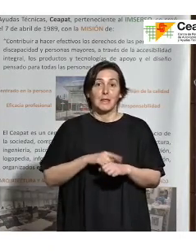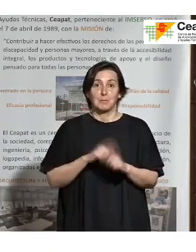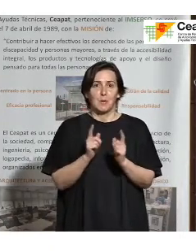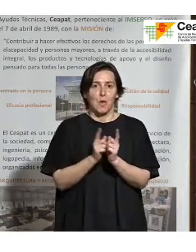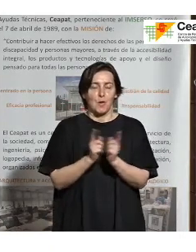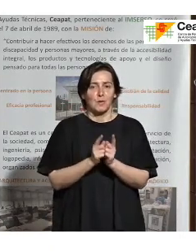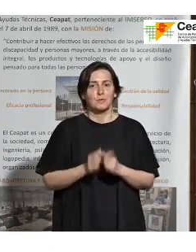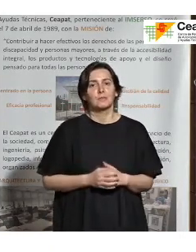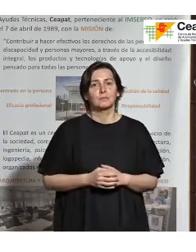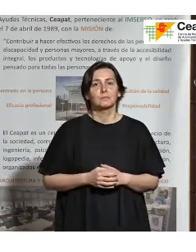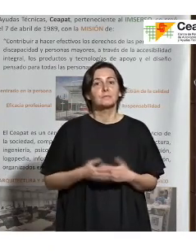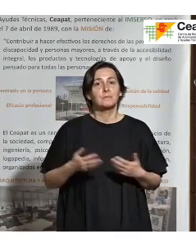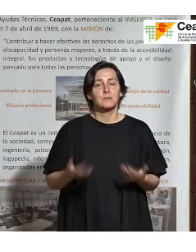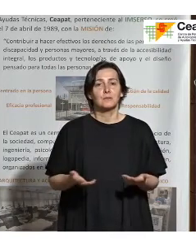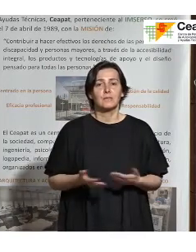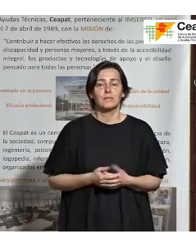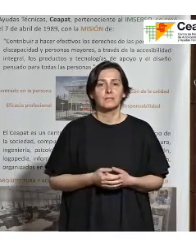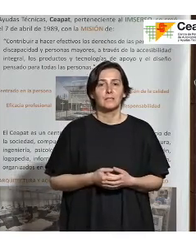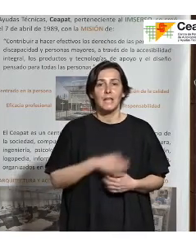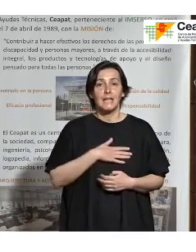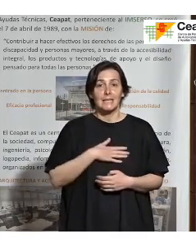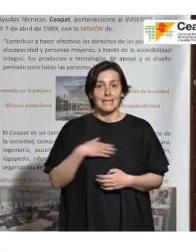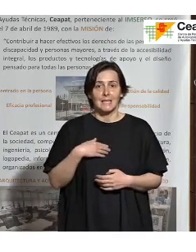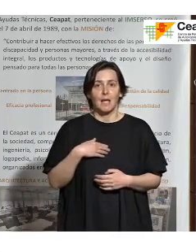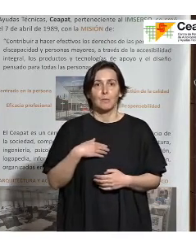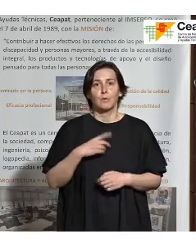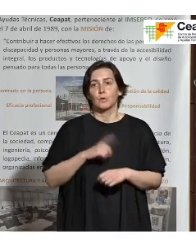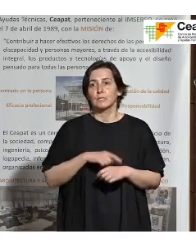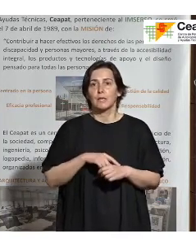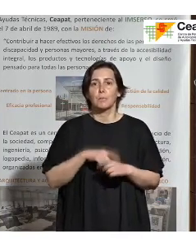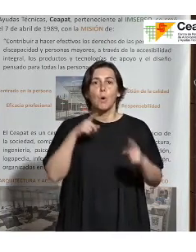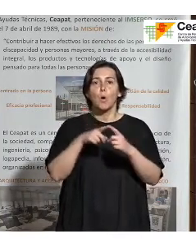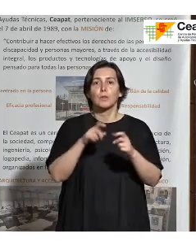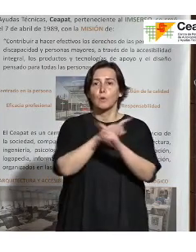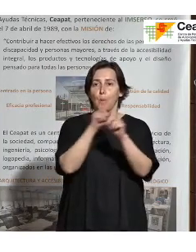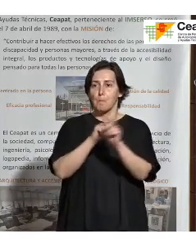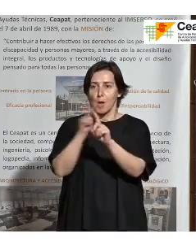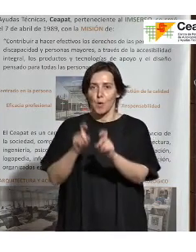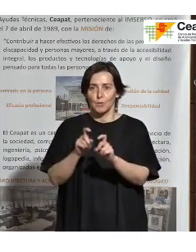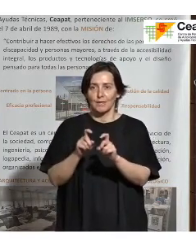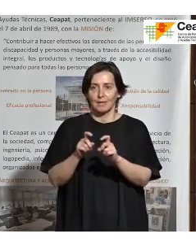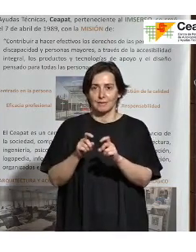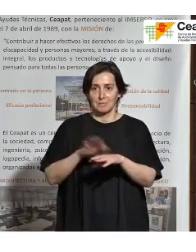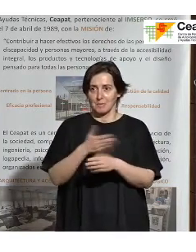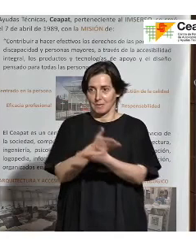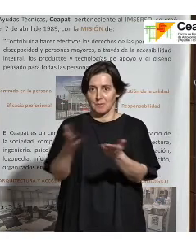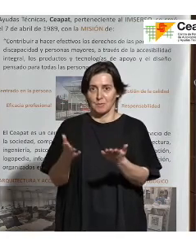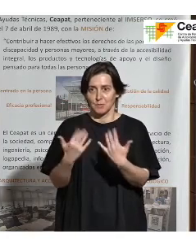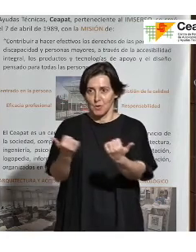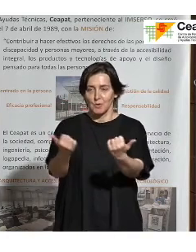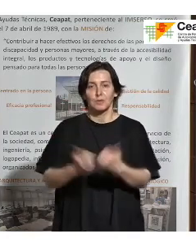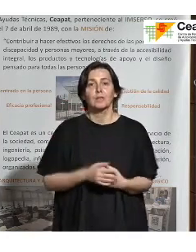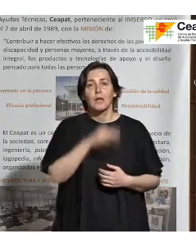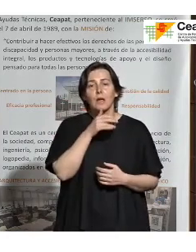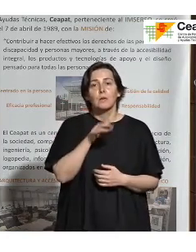disponemos. entonces pretendíamos dejar un tiempo de preguntas, lo hemos conseguido y vamos a pasar la